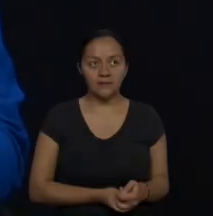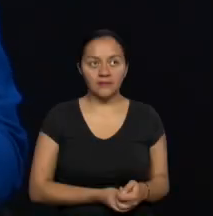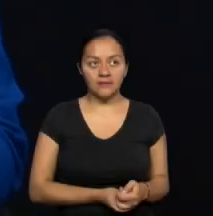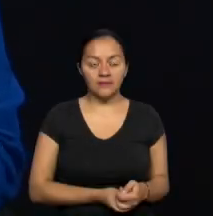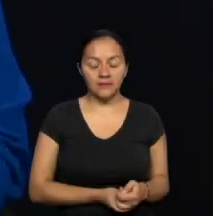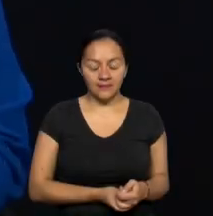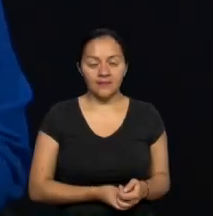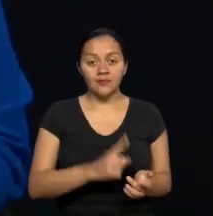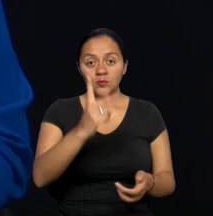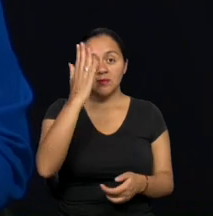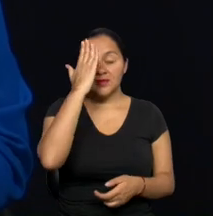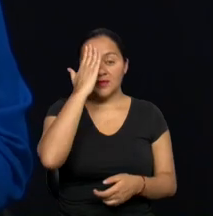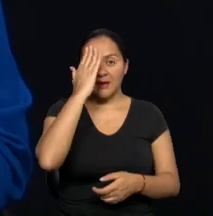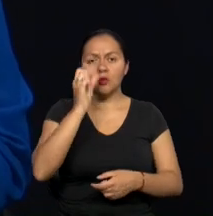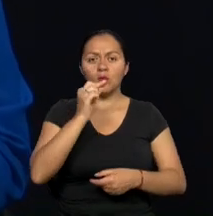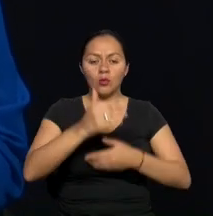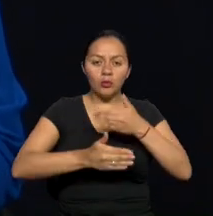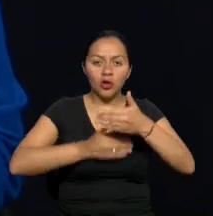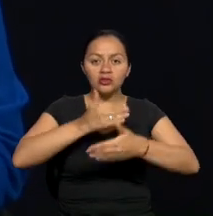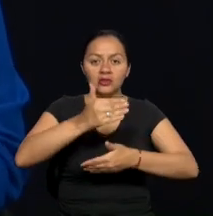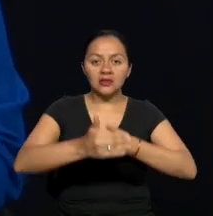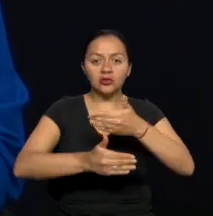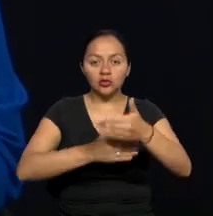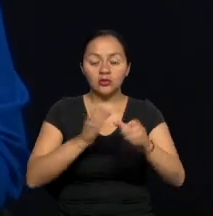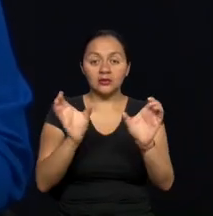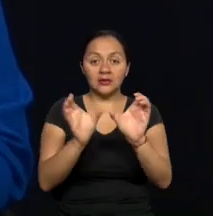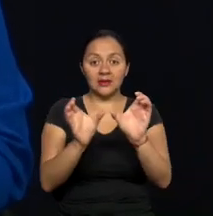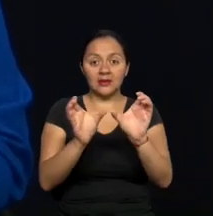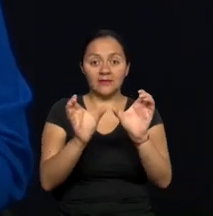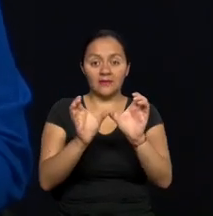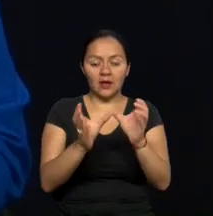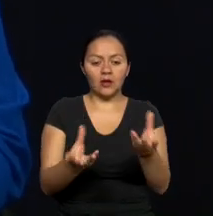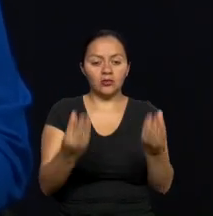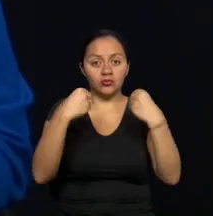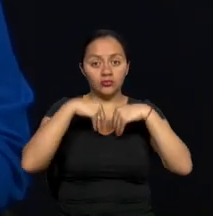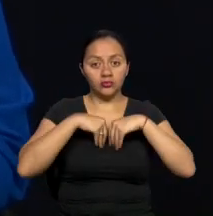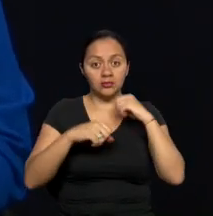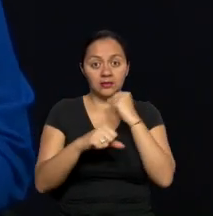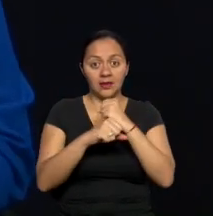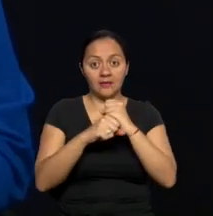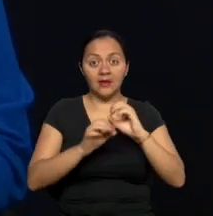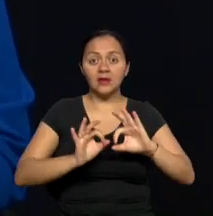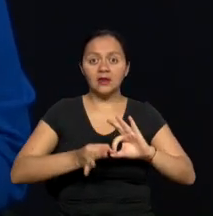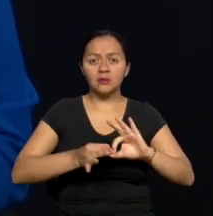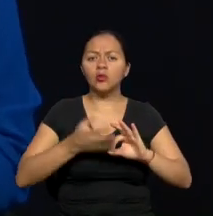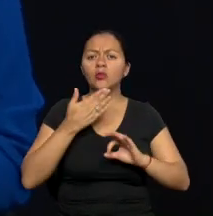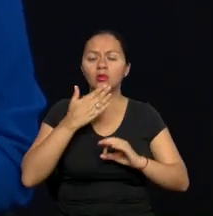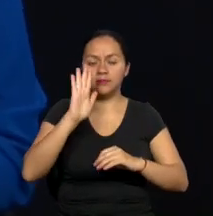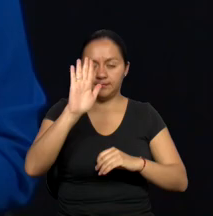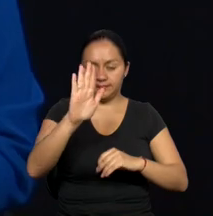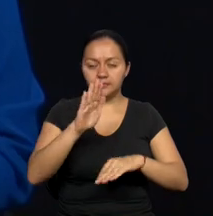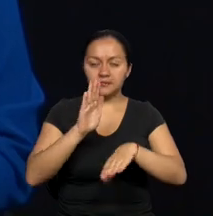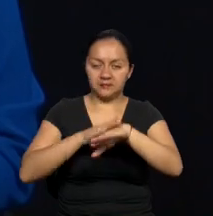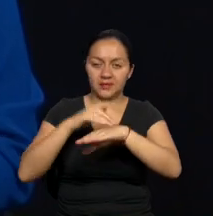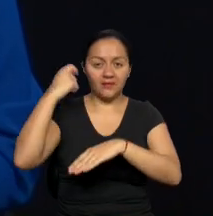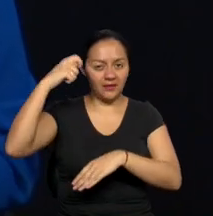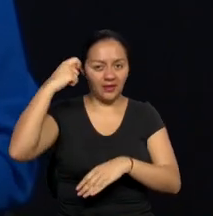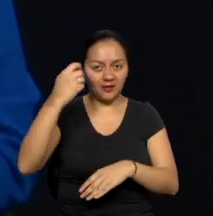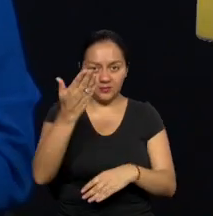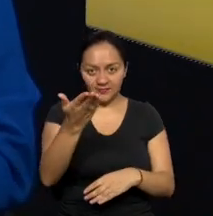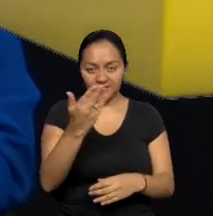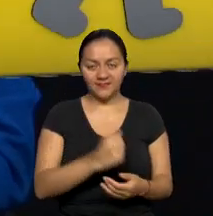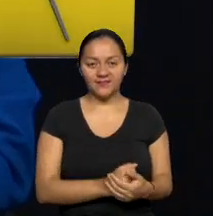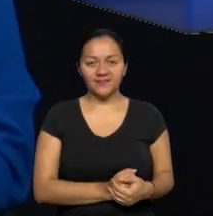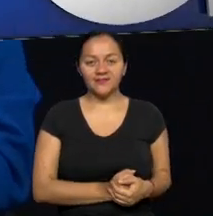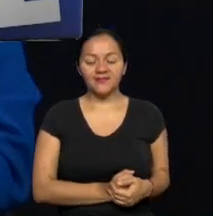Y para conocer un poquito más sobre el proceso de certificación en competencias laborales de los intérpretes de lengua de señas, los invitamos a ver el siguiente reportaje.